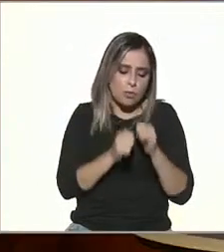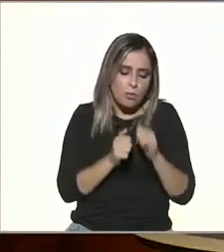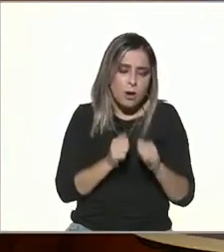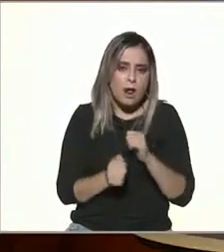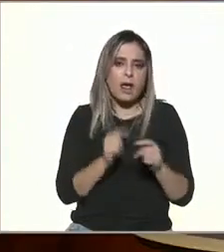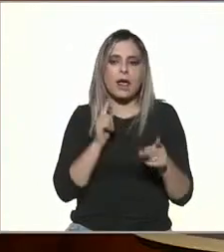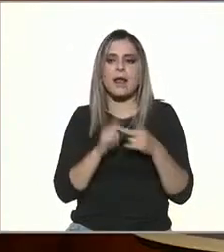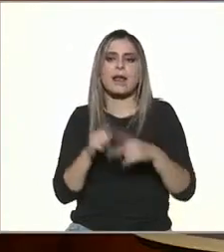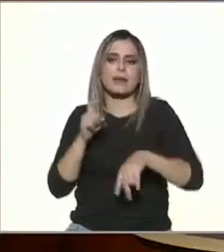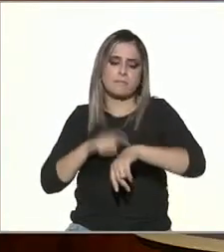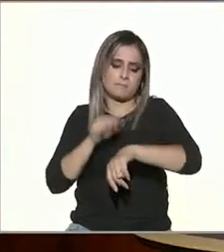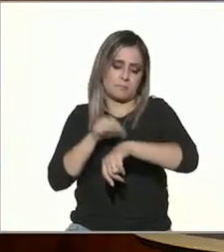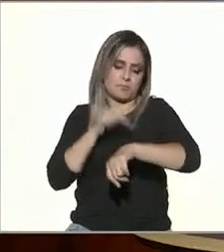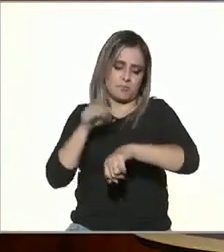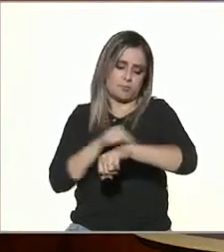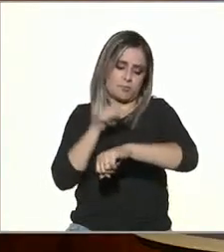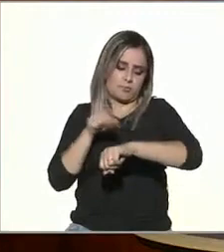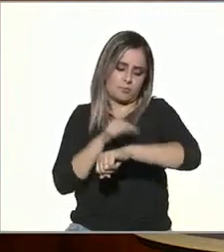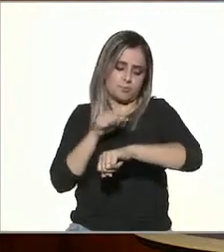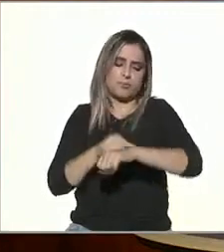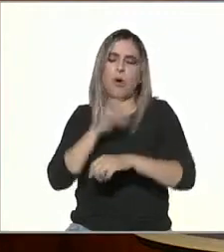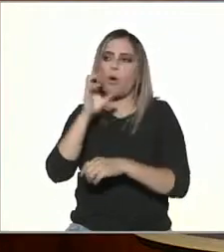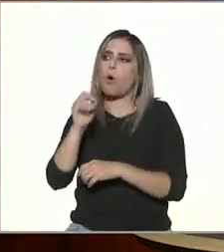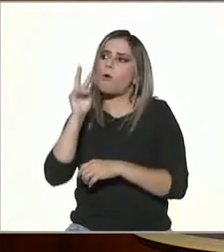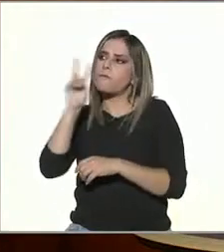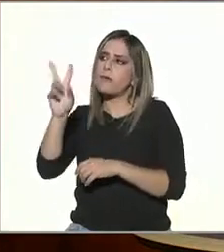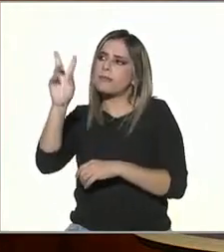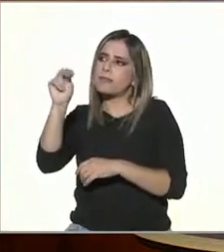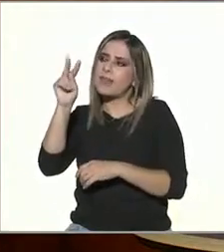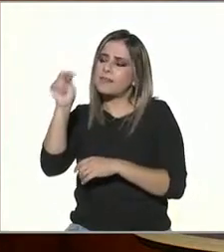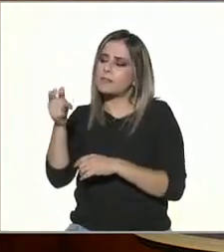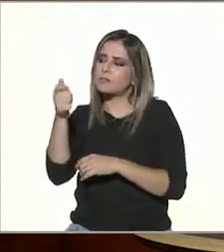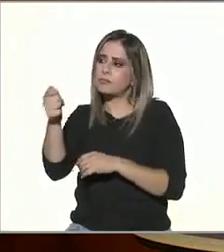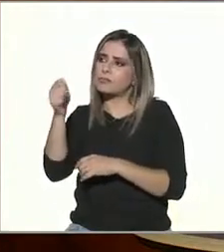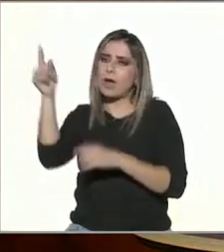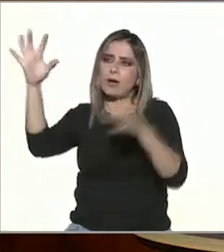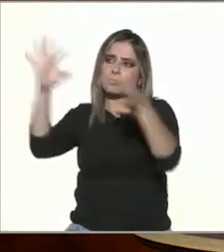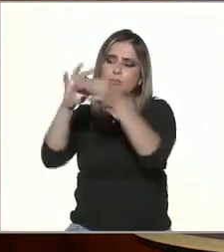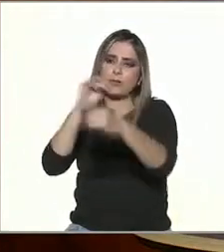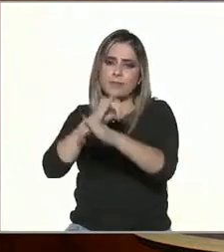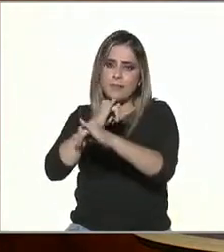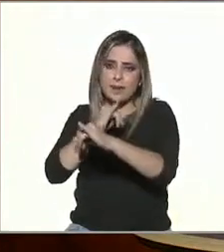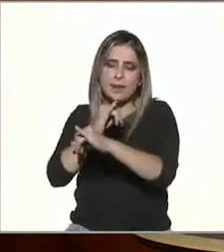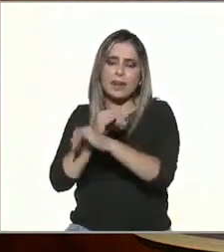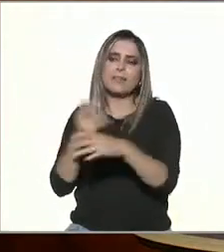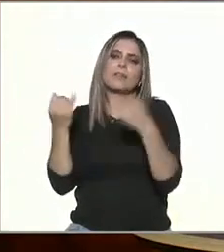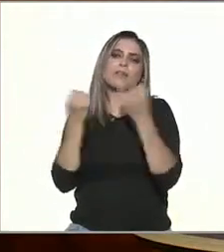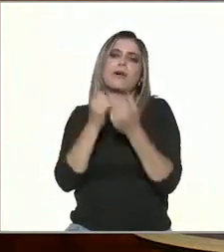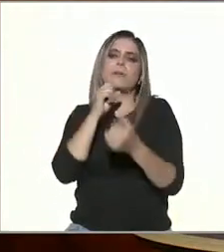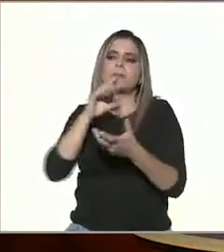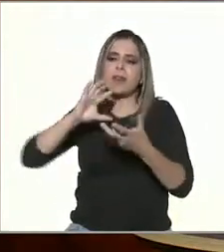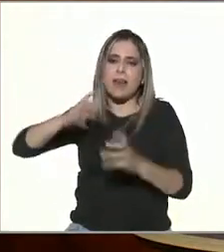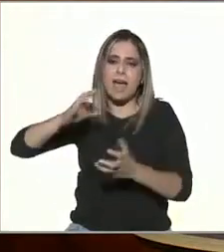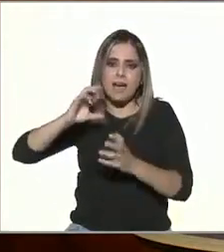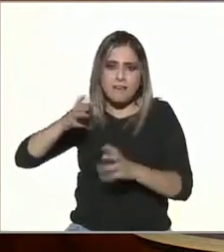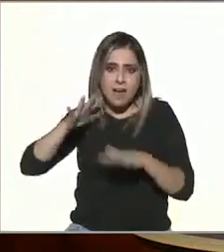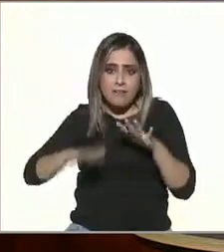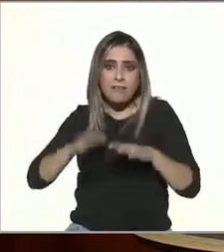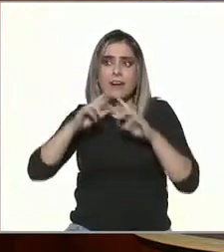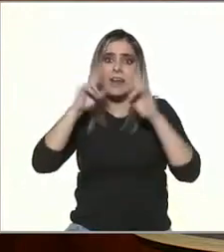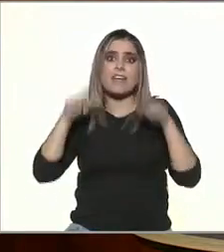reloj lo podemos ver en la pantalla inclusive de nuestra televisión podemos inclusive hasta las lavadoras los